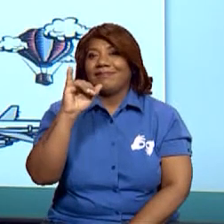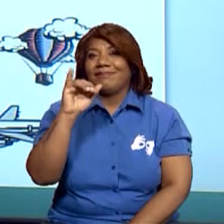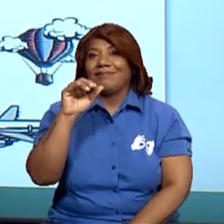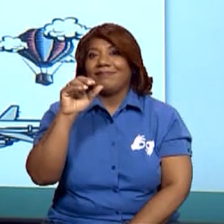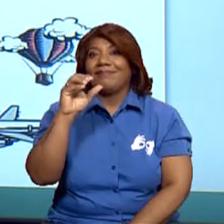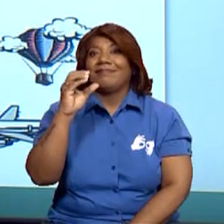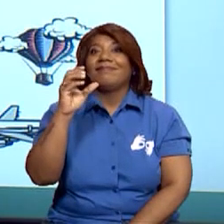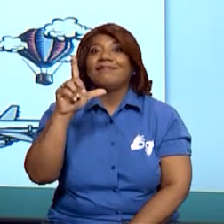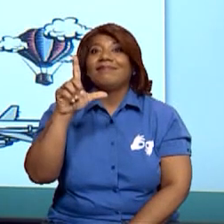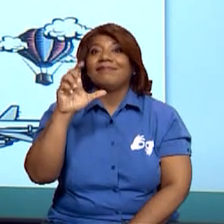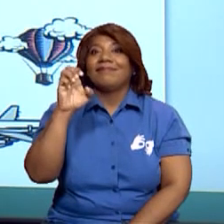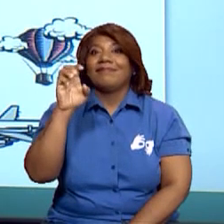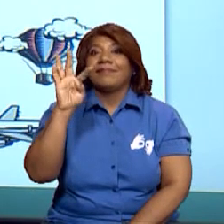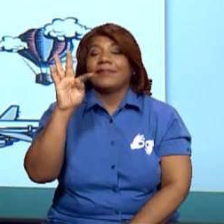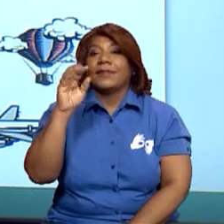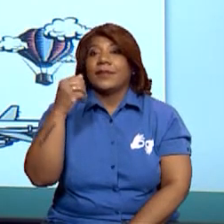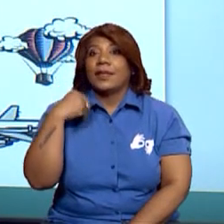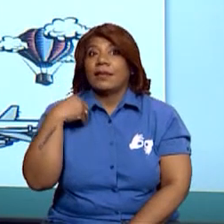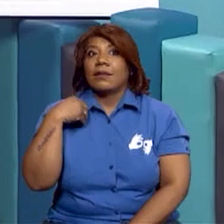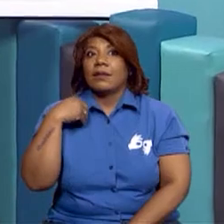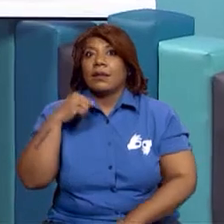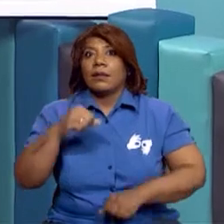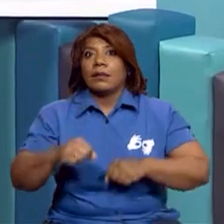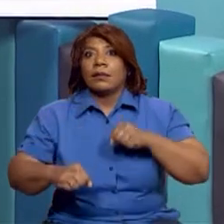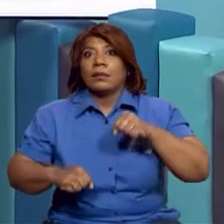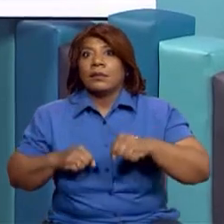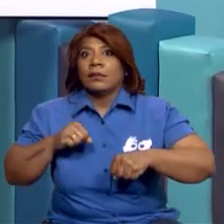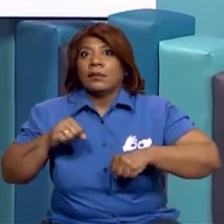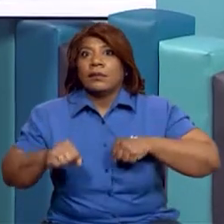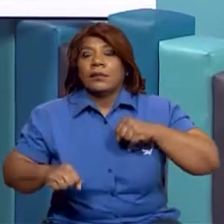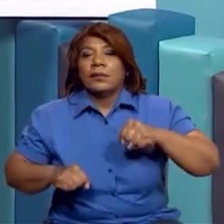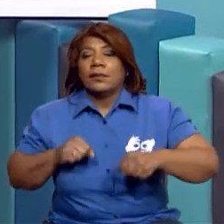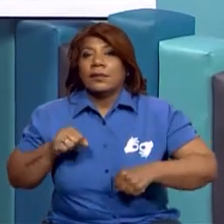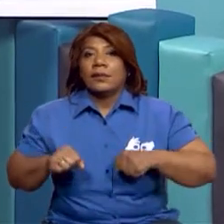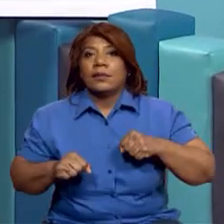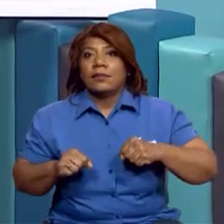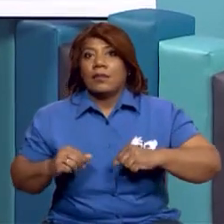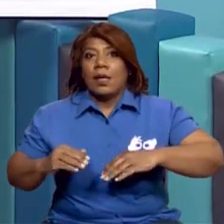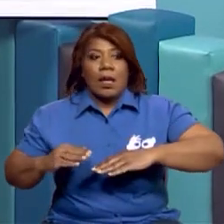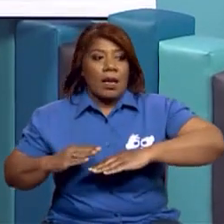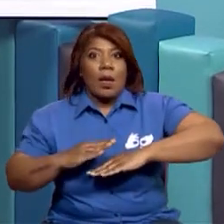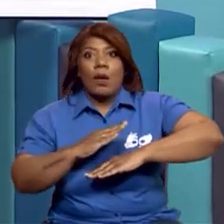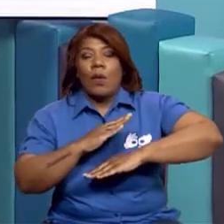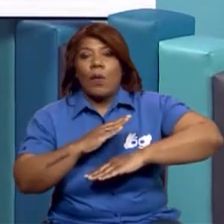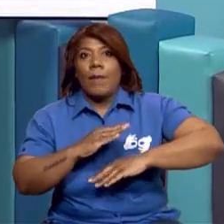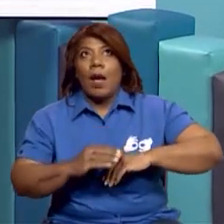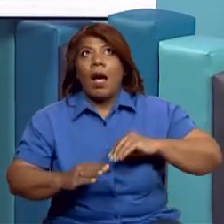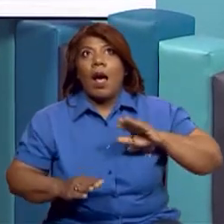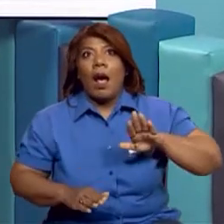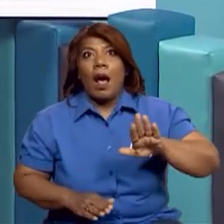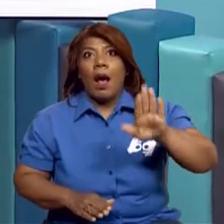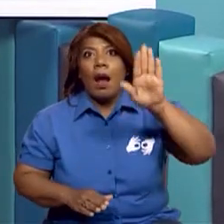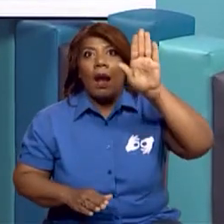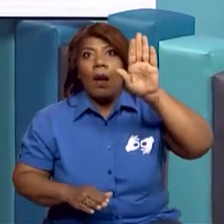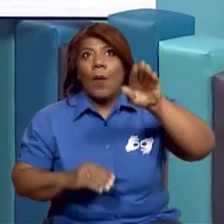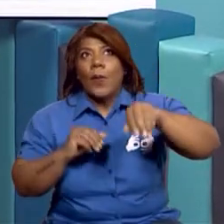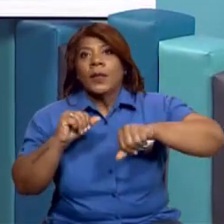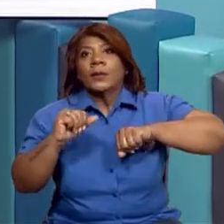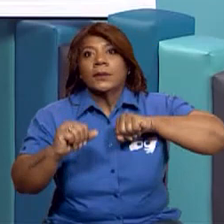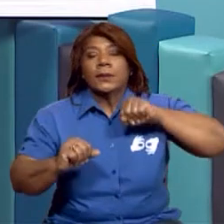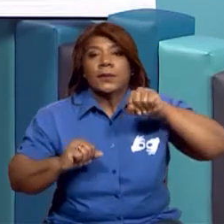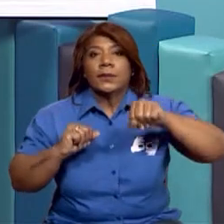requiere muchísima fuerza y muchísimas ganas en esas piernas para poder subir esos planos súper inclinados, ¿cierto?